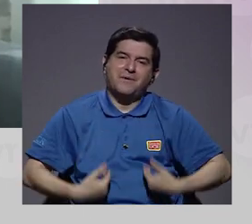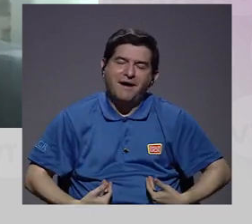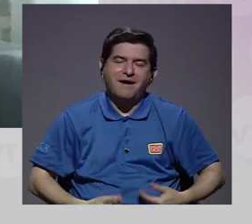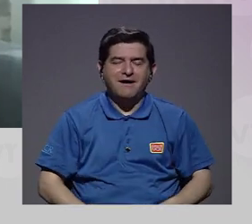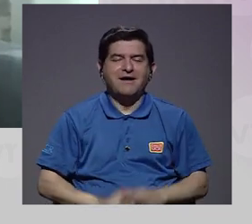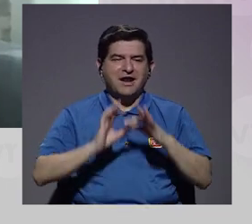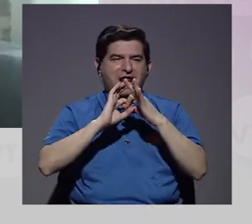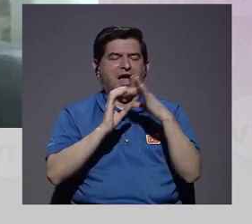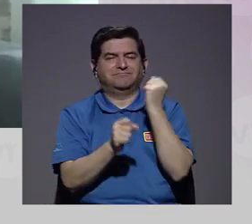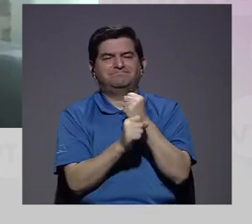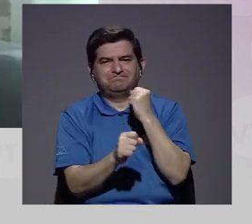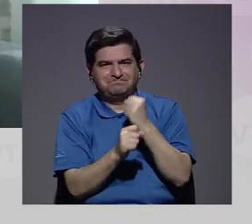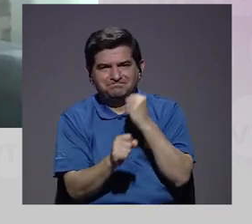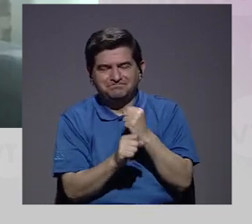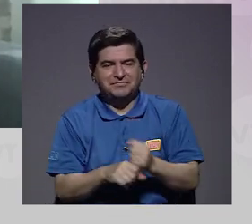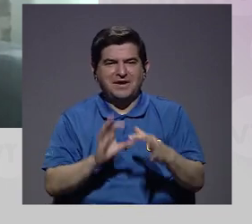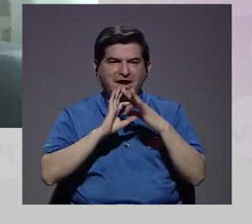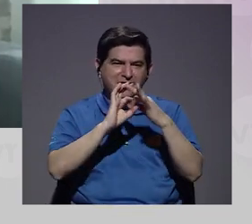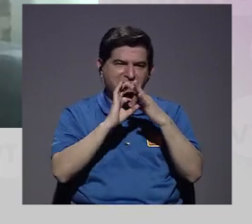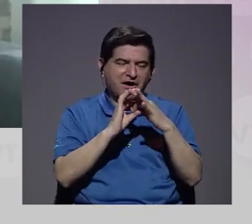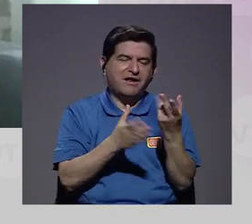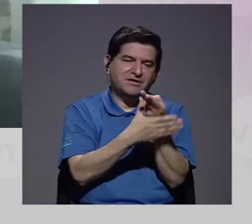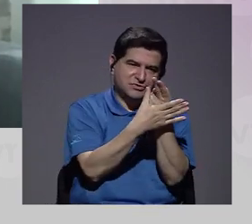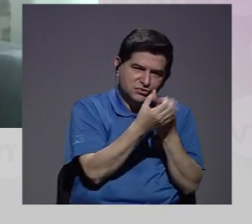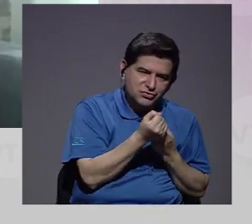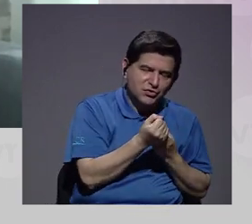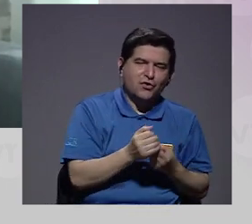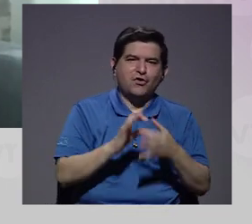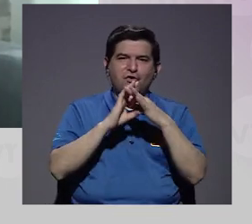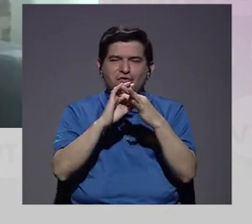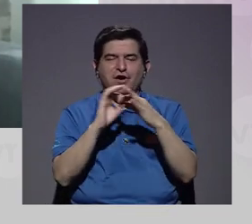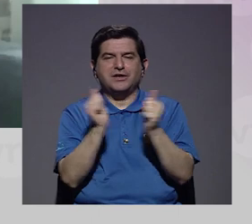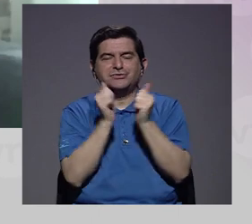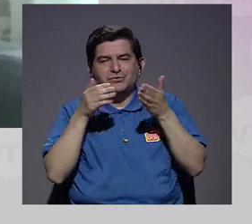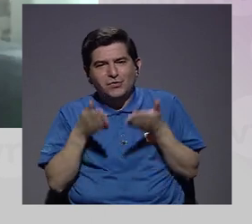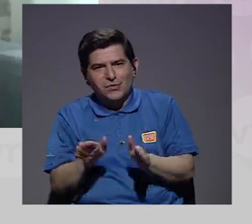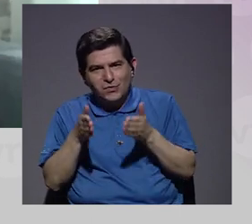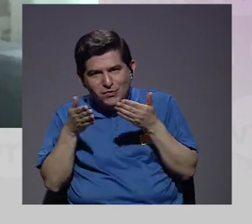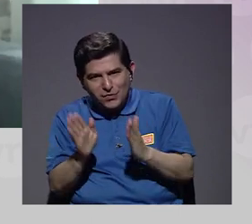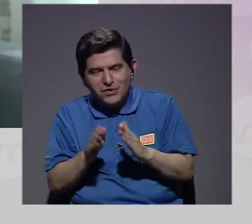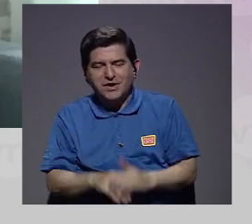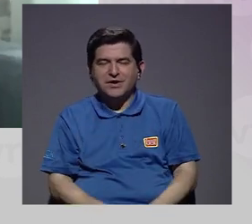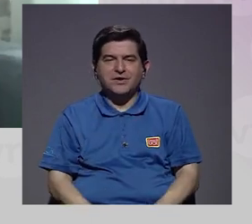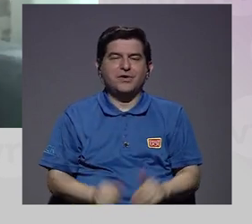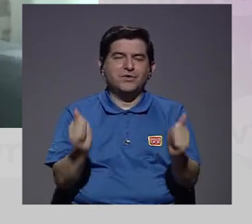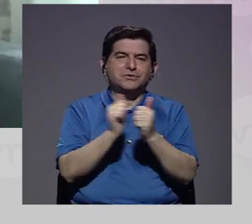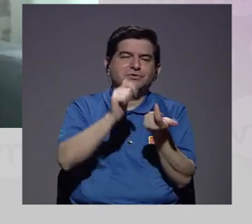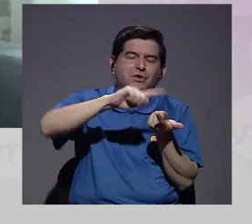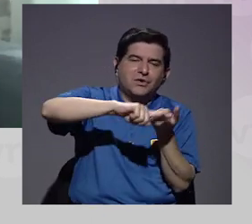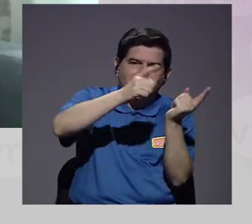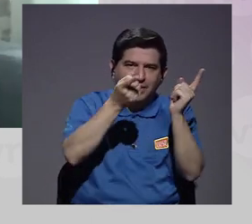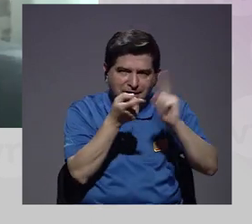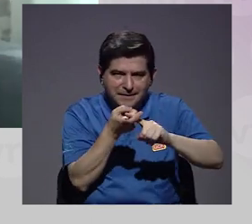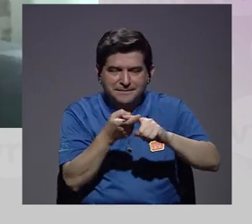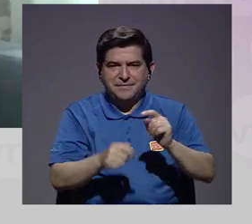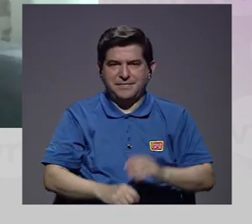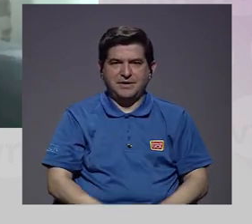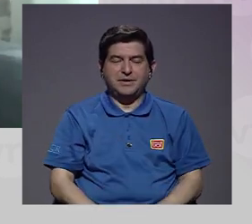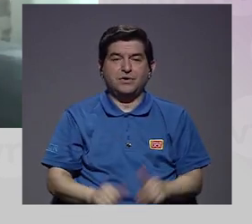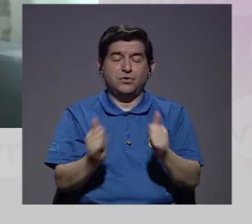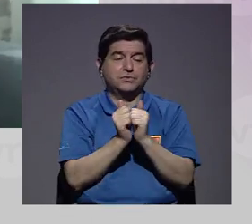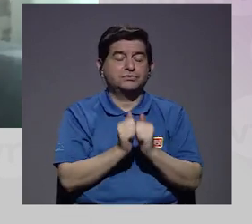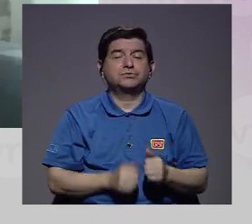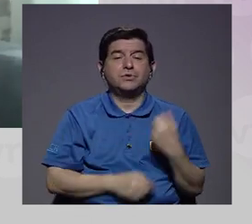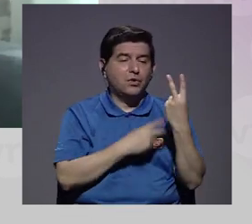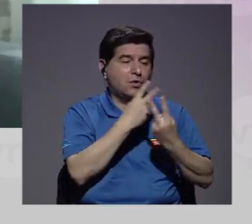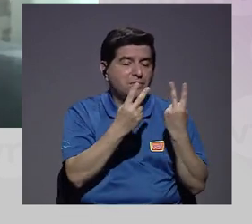humanas, las relaciones laborales, las relaciones de pareja, las relaciones con los hijos, con los amigos y amigas,